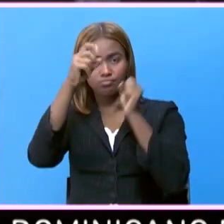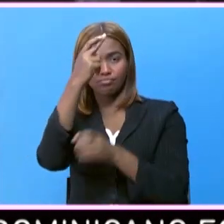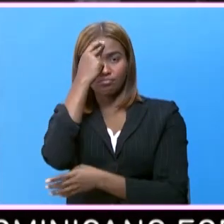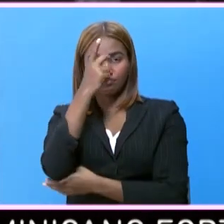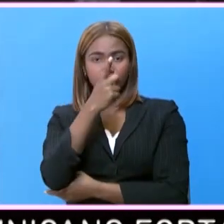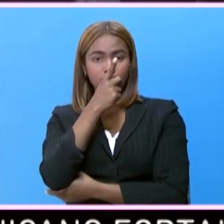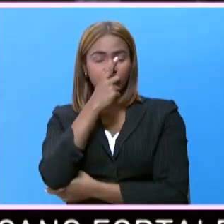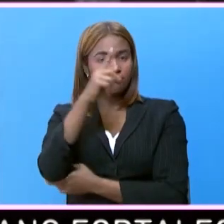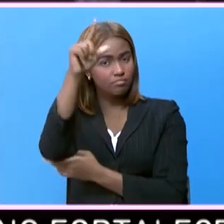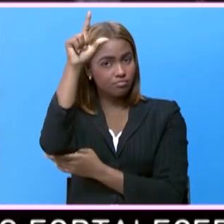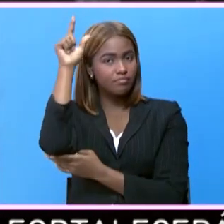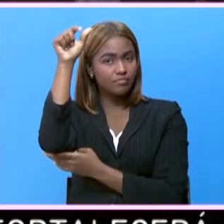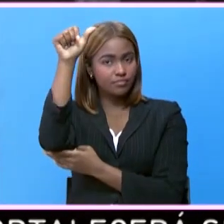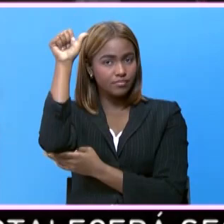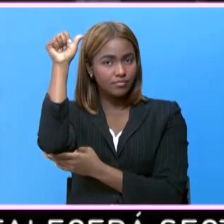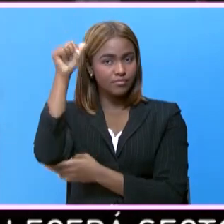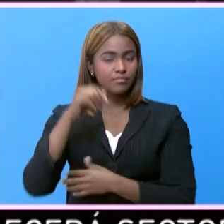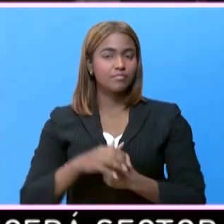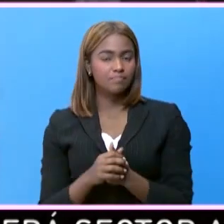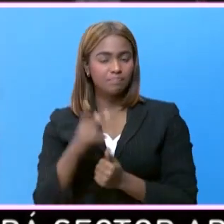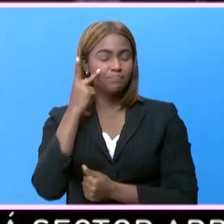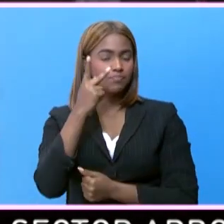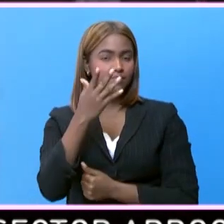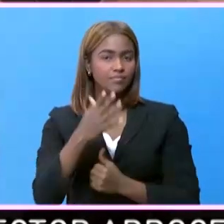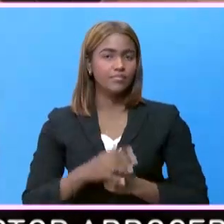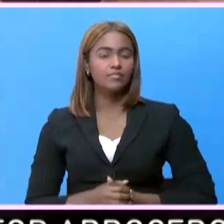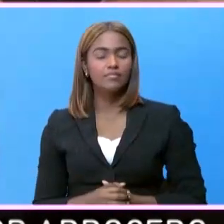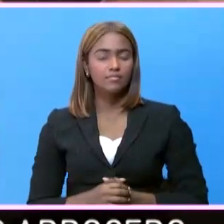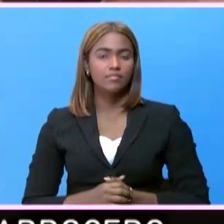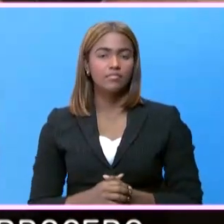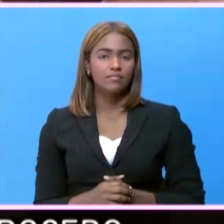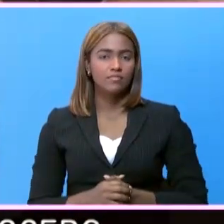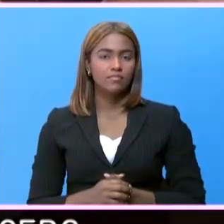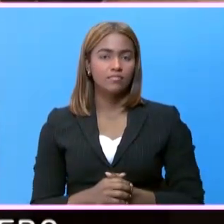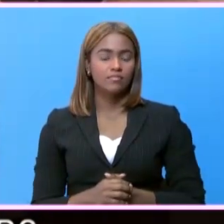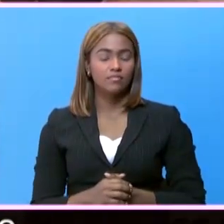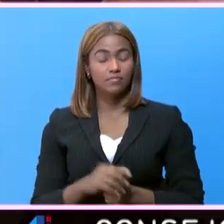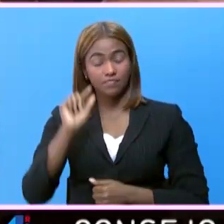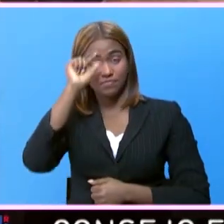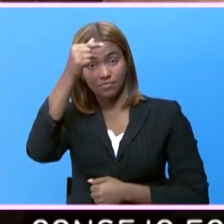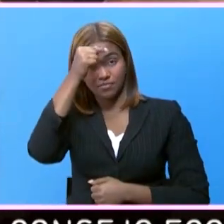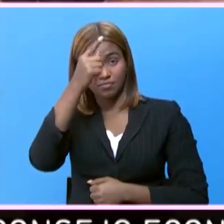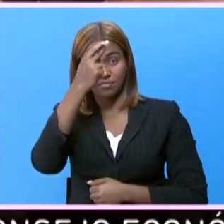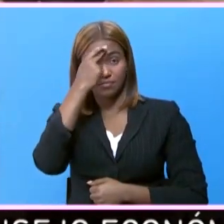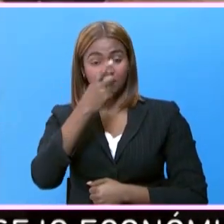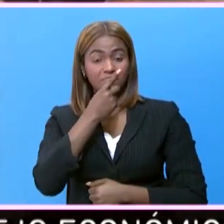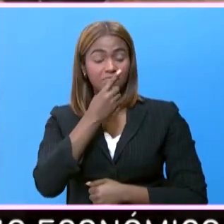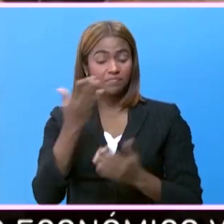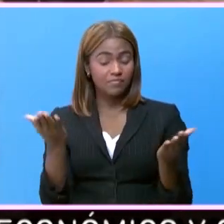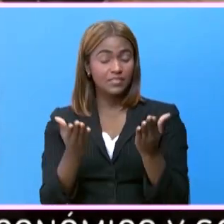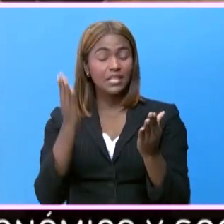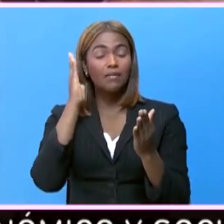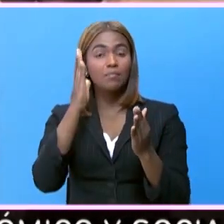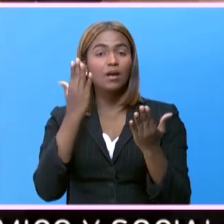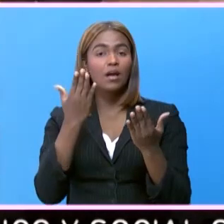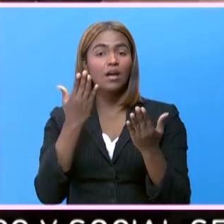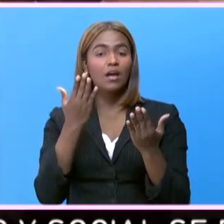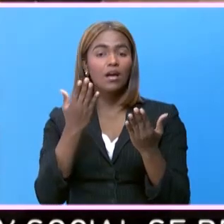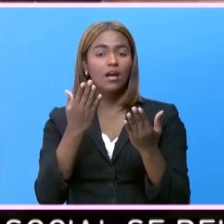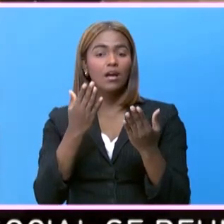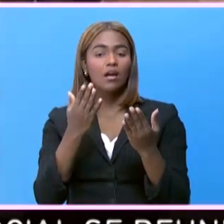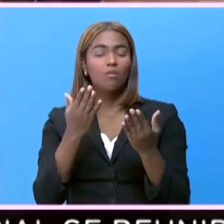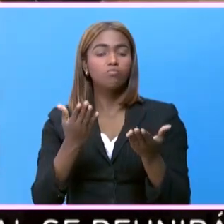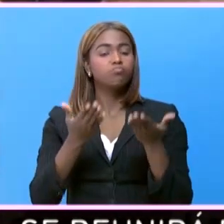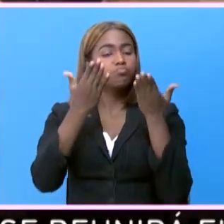República, Luis Abinader. Escuchemos. El gobierno dominicano estará al lado del